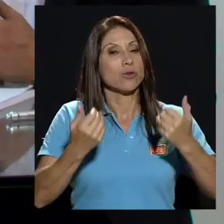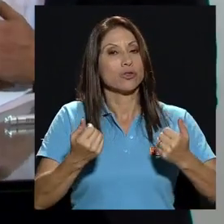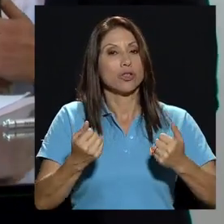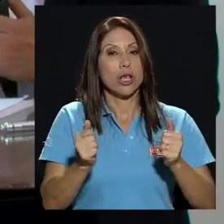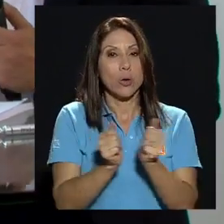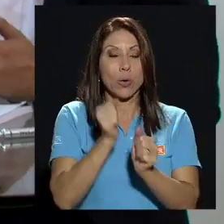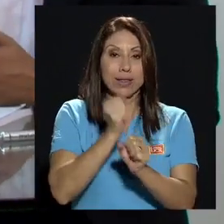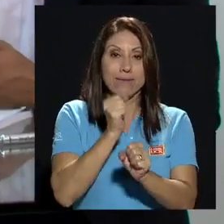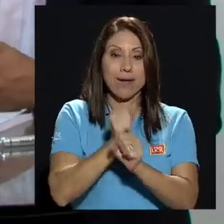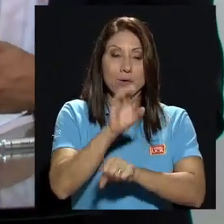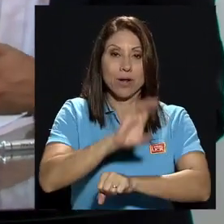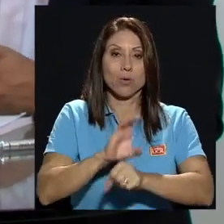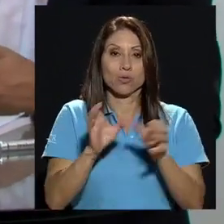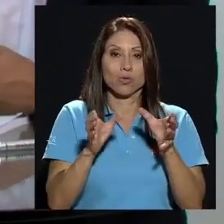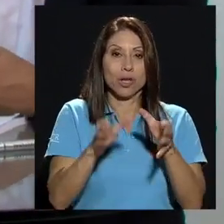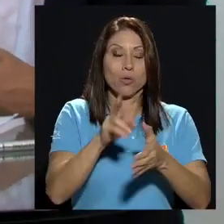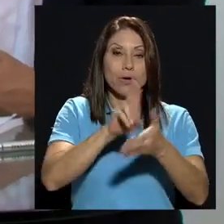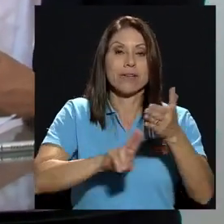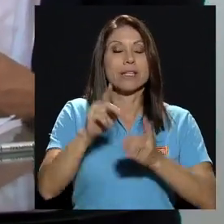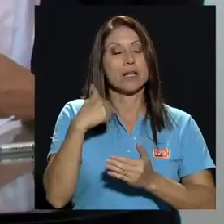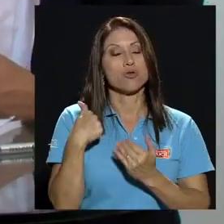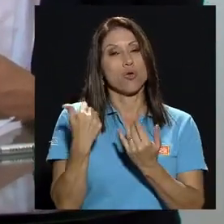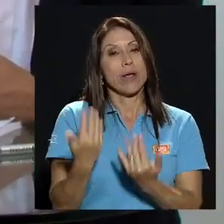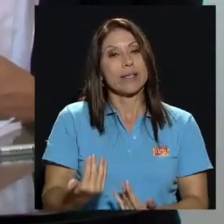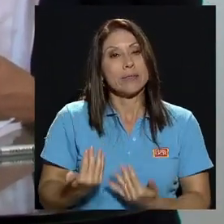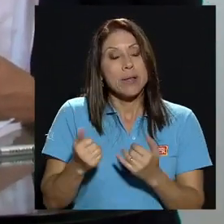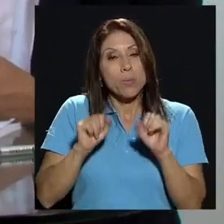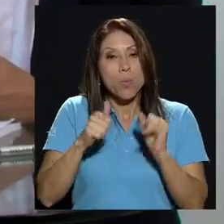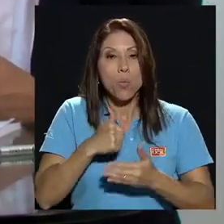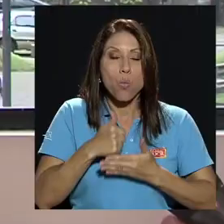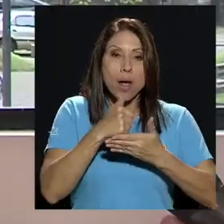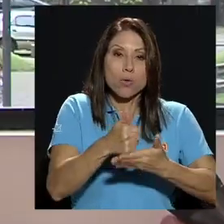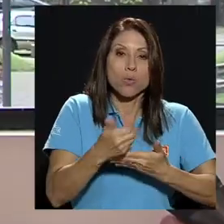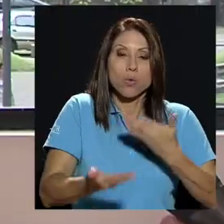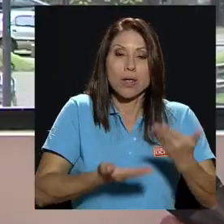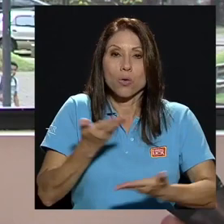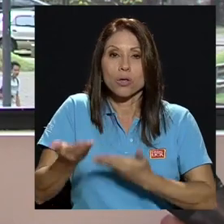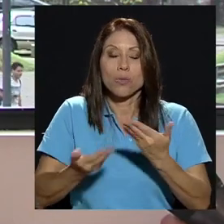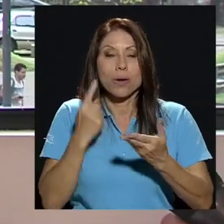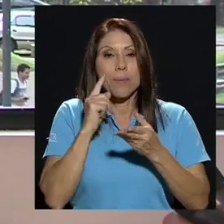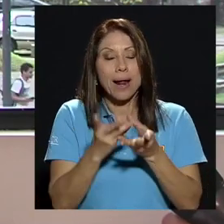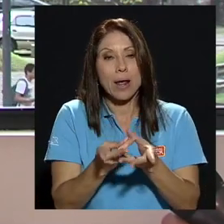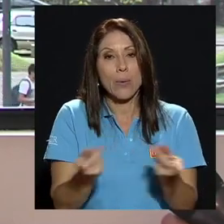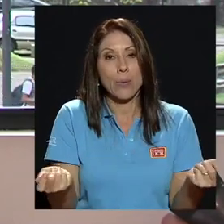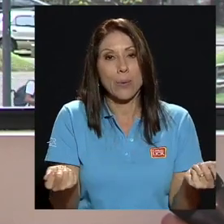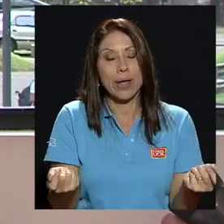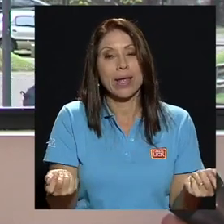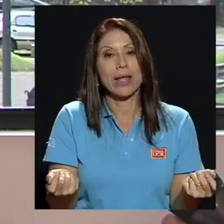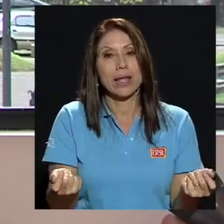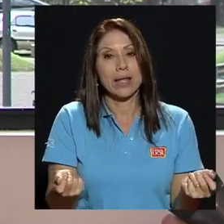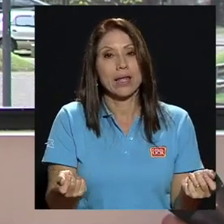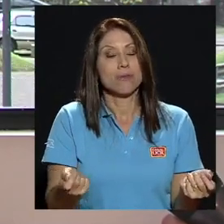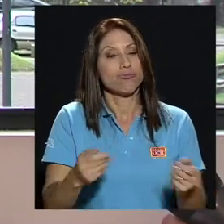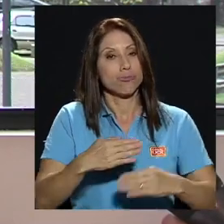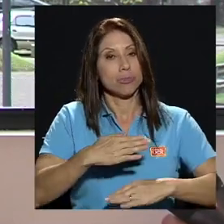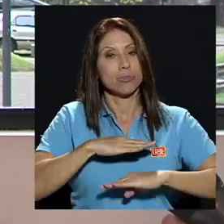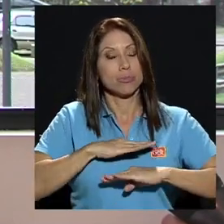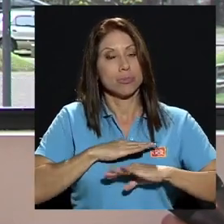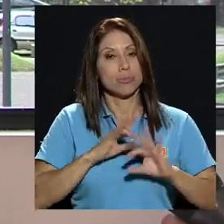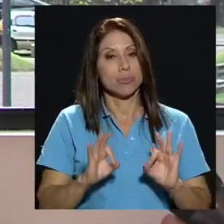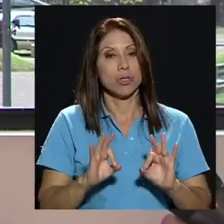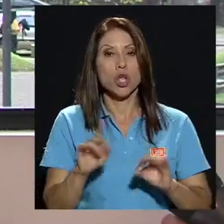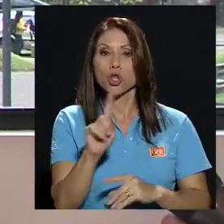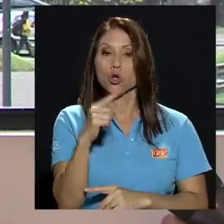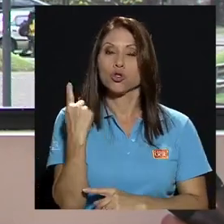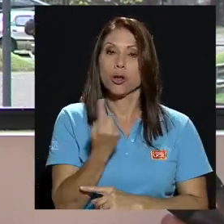través del trabajo en el consejo universitario espero poder ayudar y contribuir a su solución de manera satisfactoria